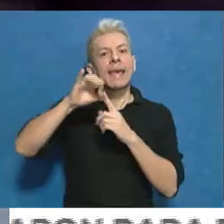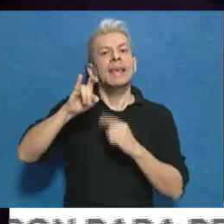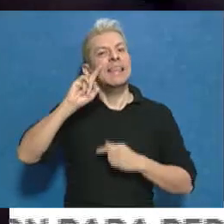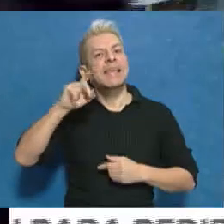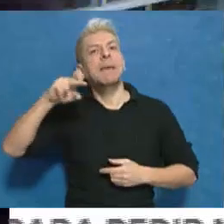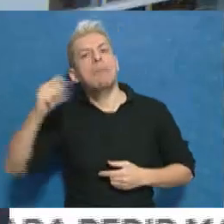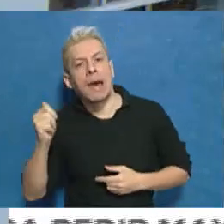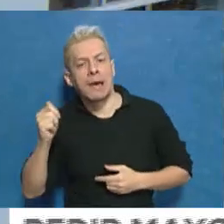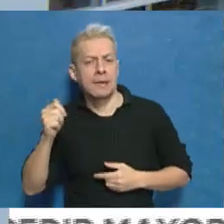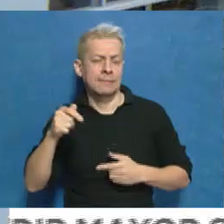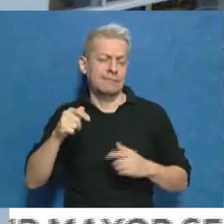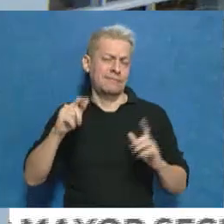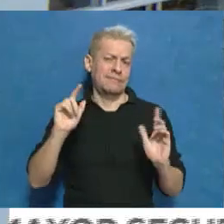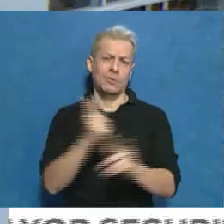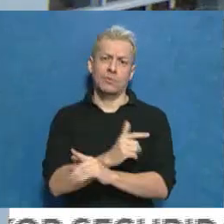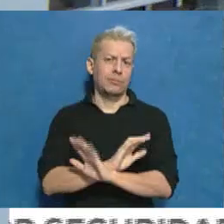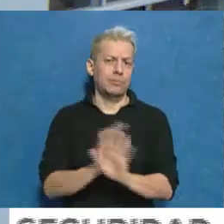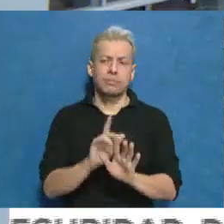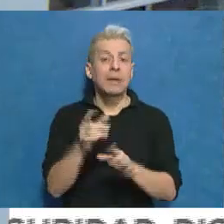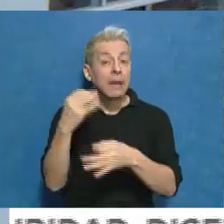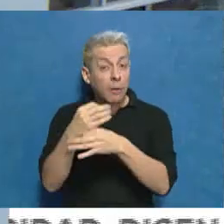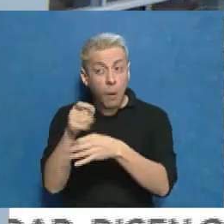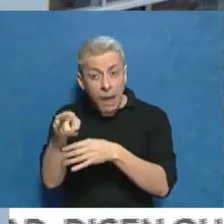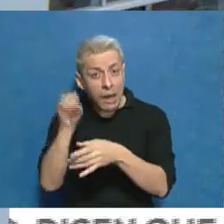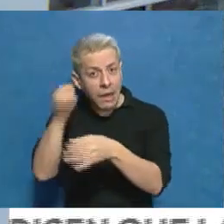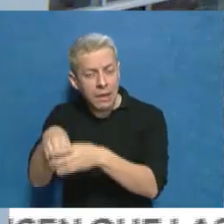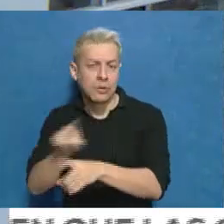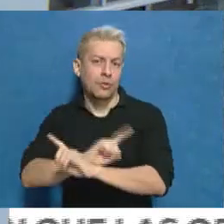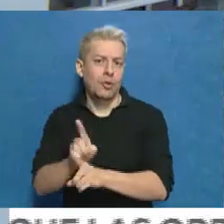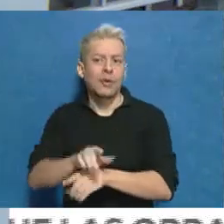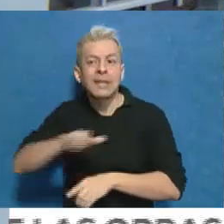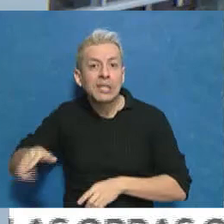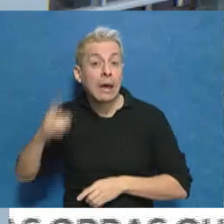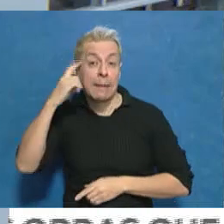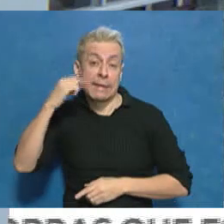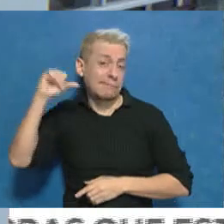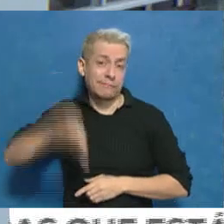manuales y demás, complicando aún más el proceso de enseñanza y aprendizaje de nuestros chicos.